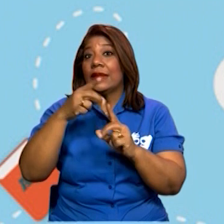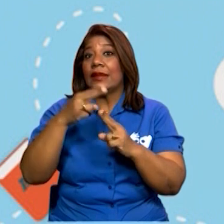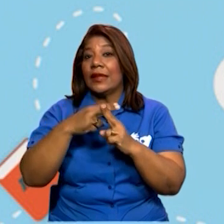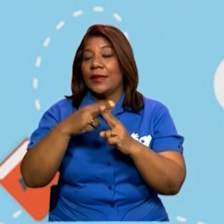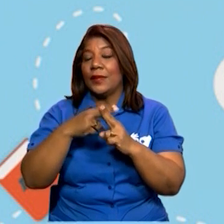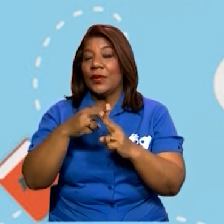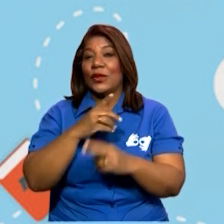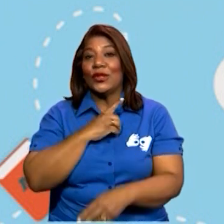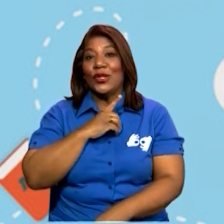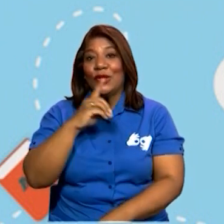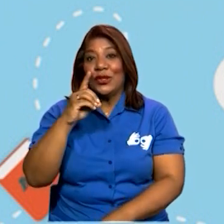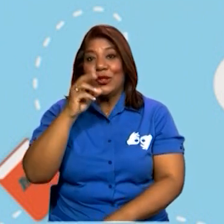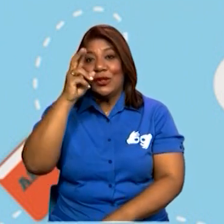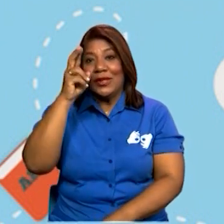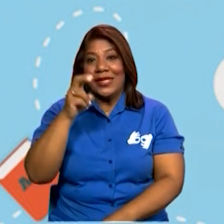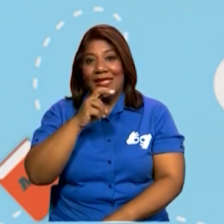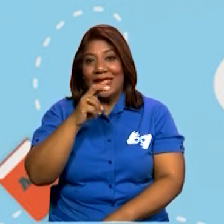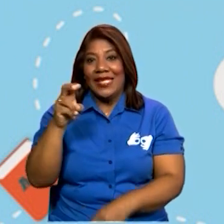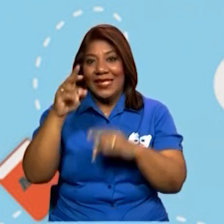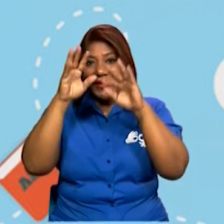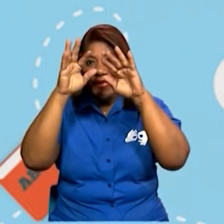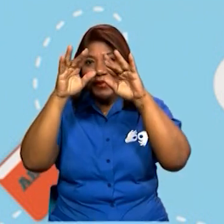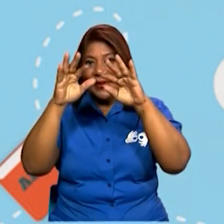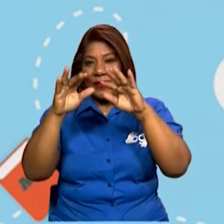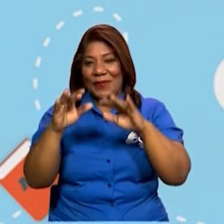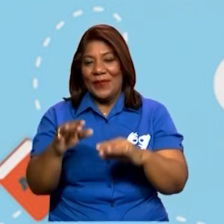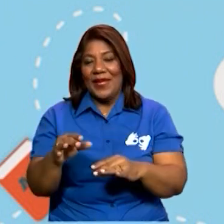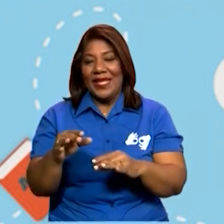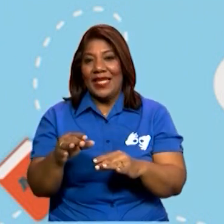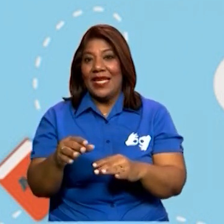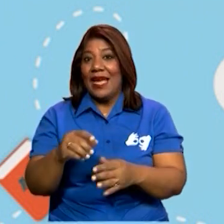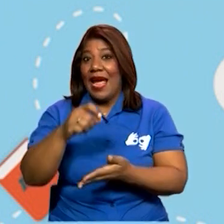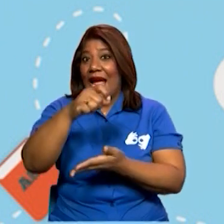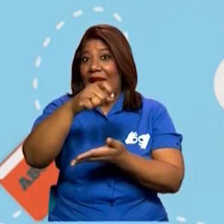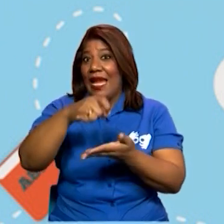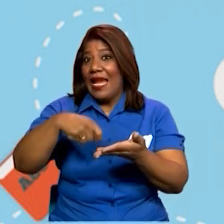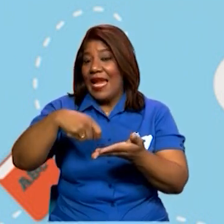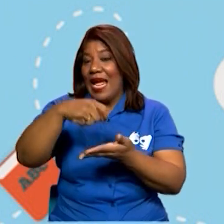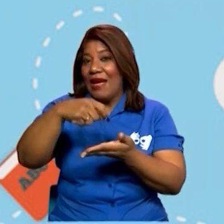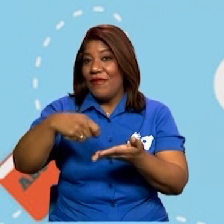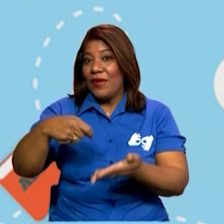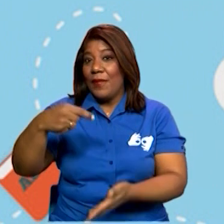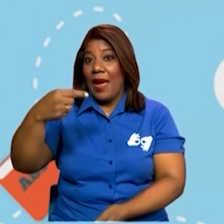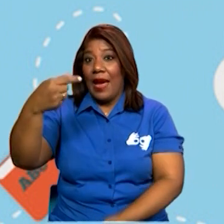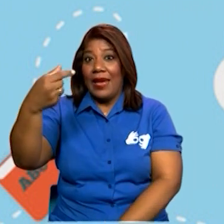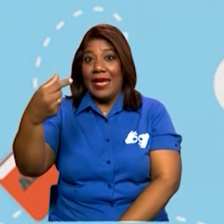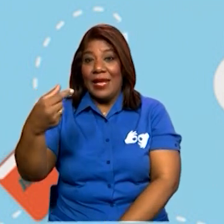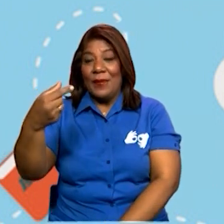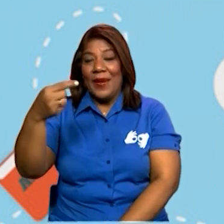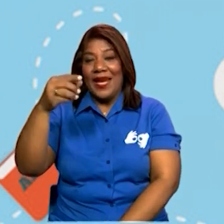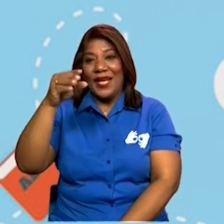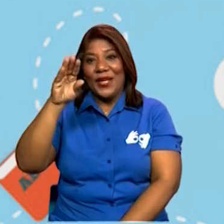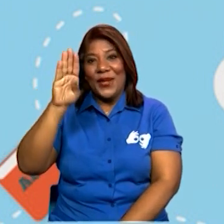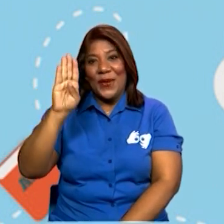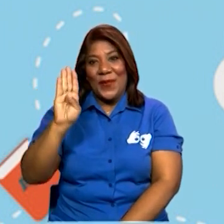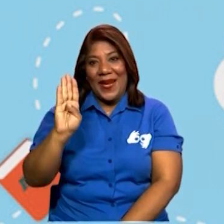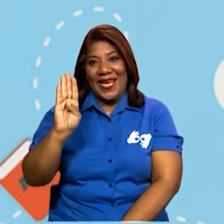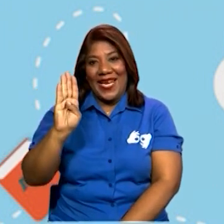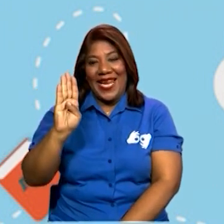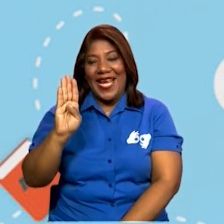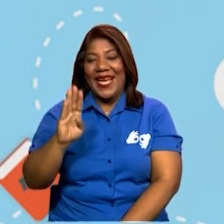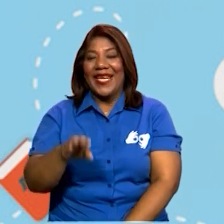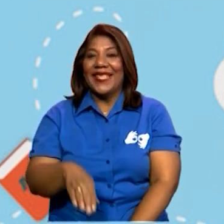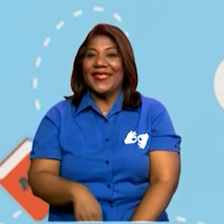¡Dios los bendiga! Y lo último. La firma del remitente, que fue el niño Gilberto